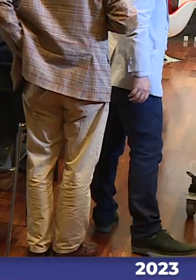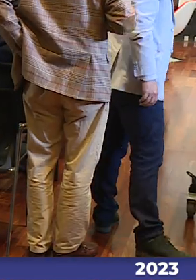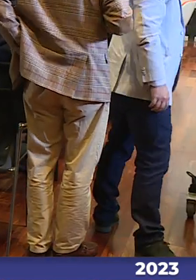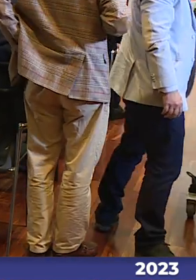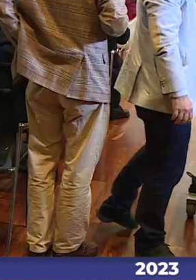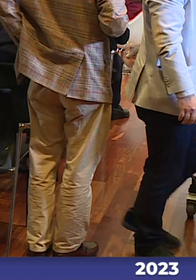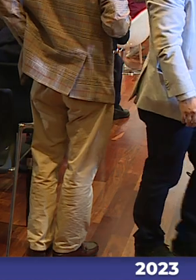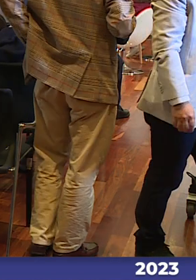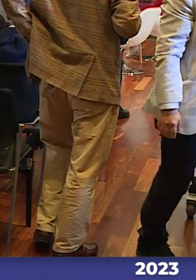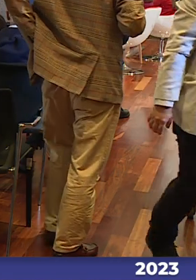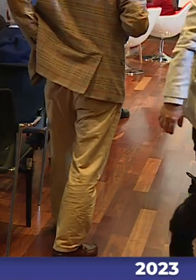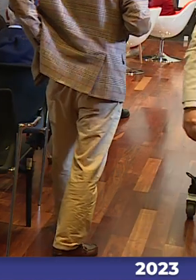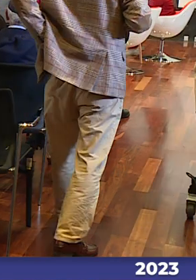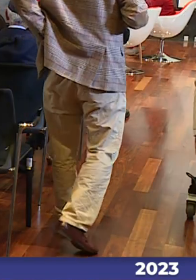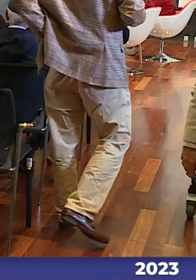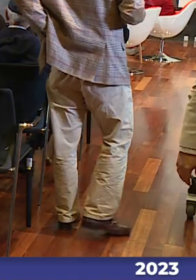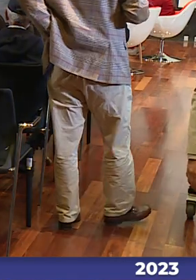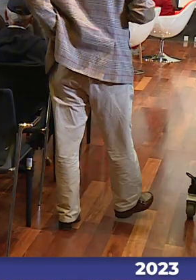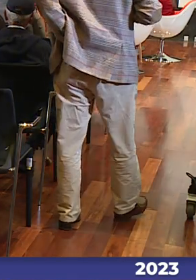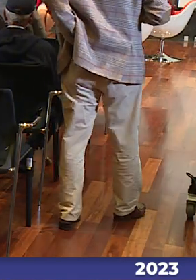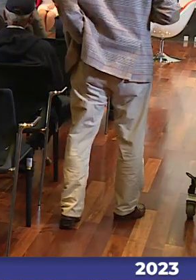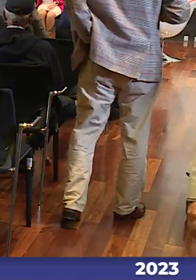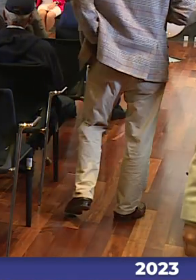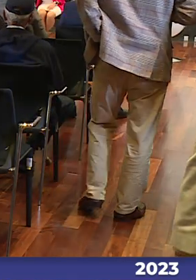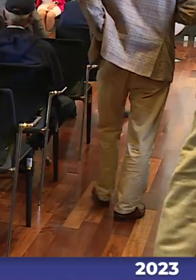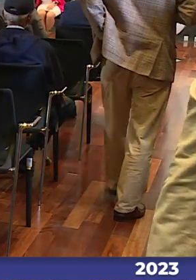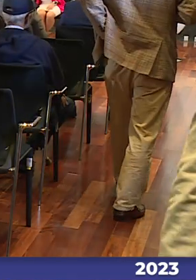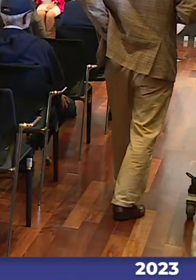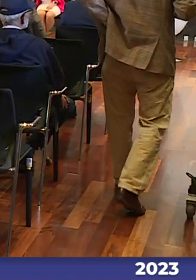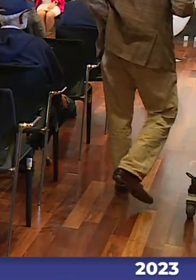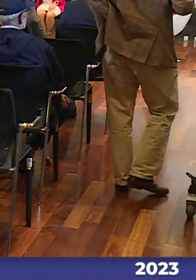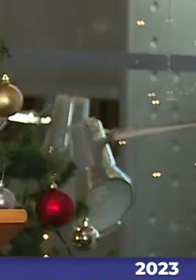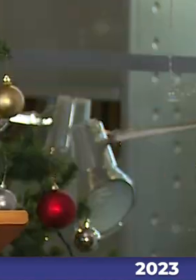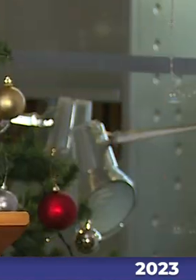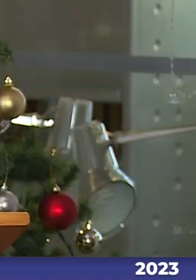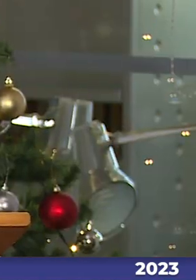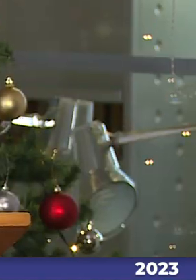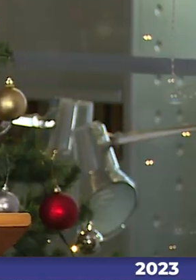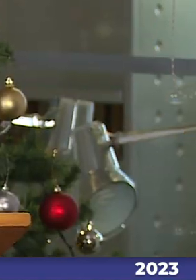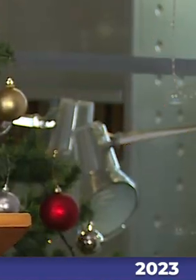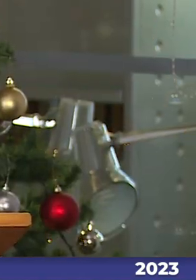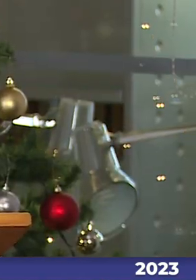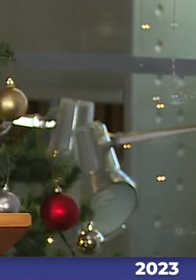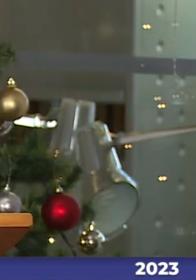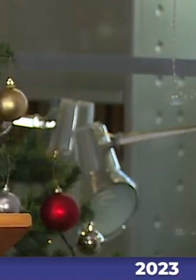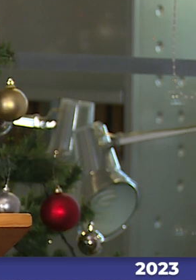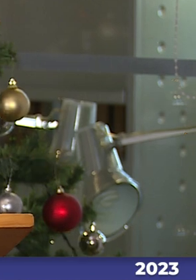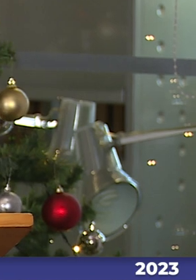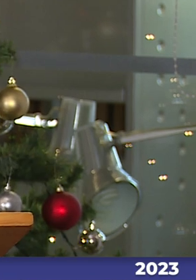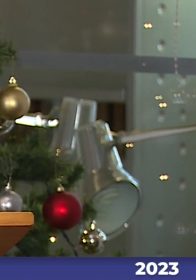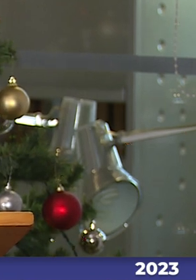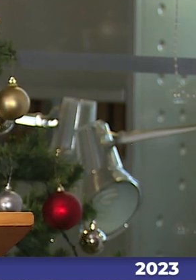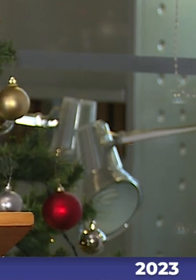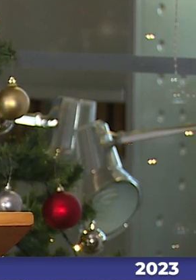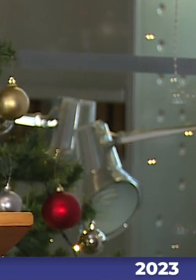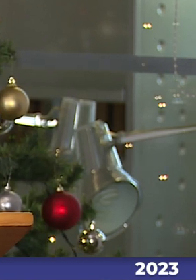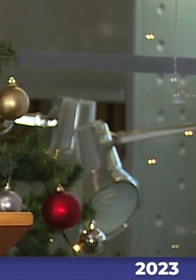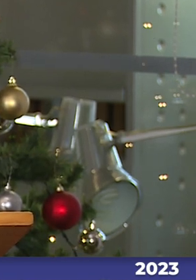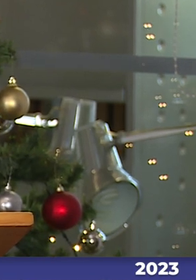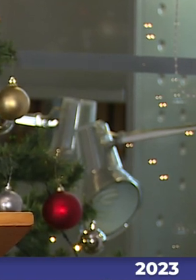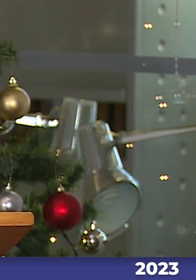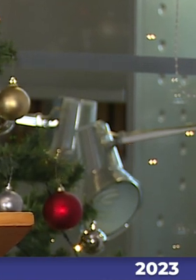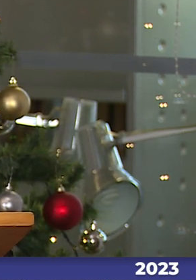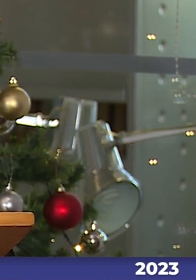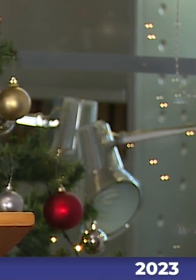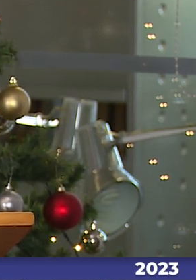agradecemos a Flor Navarro y la participación de los panelistas invitados a la mesa ahora dejo con ustedes al presidente del senado